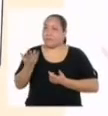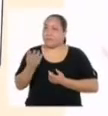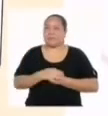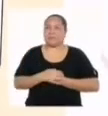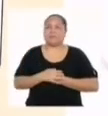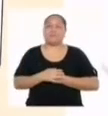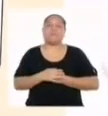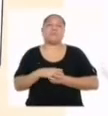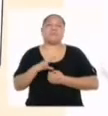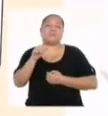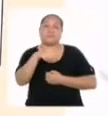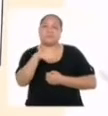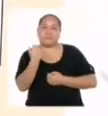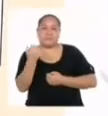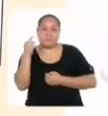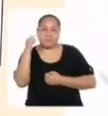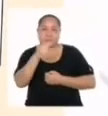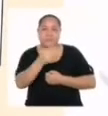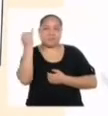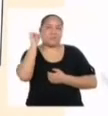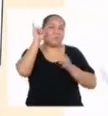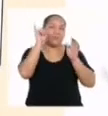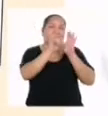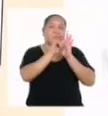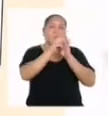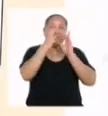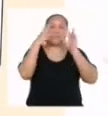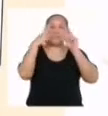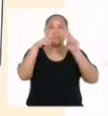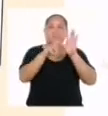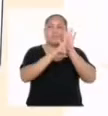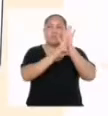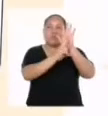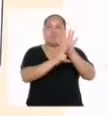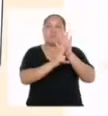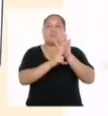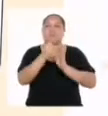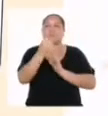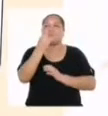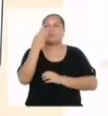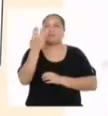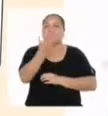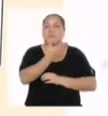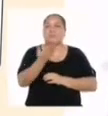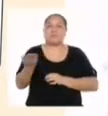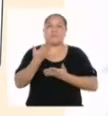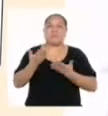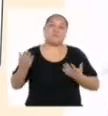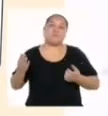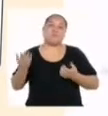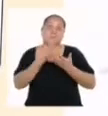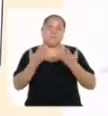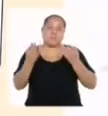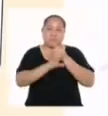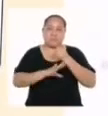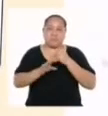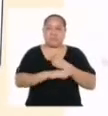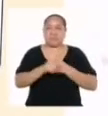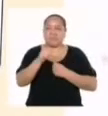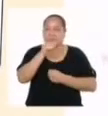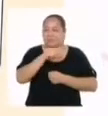De acuerdo. En esta imagen puedes ver la representación de algunos envases de productos básicos.